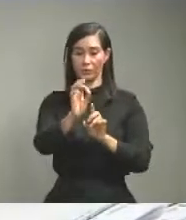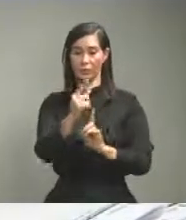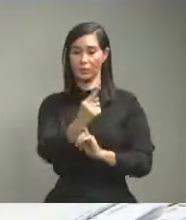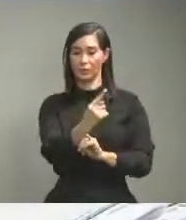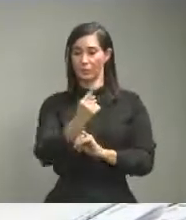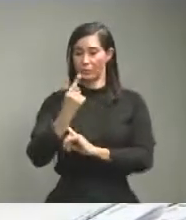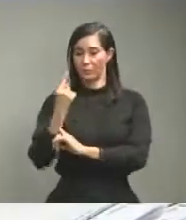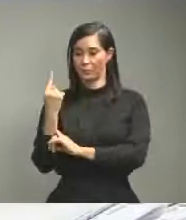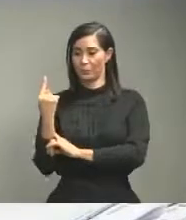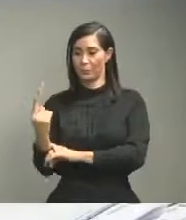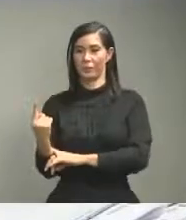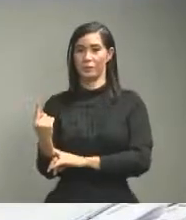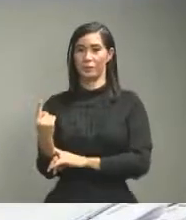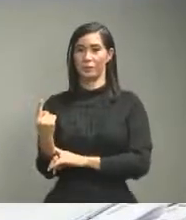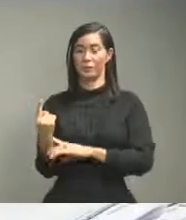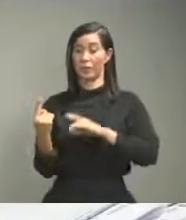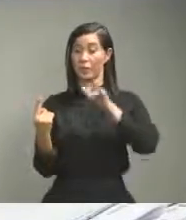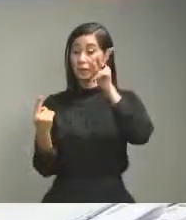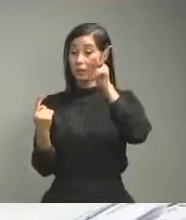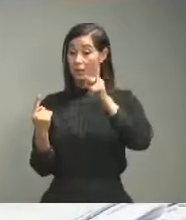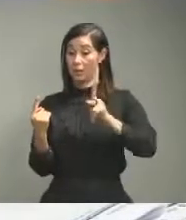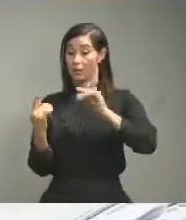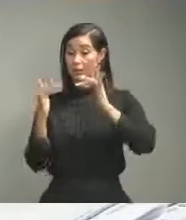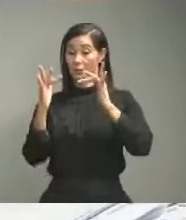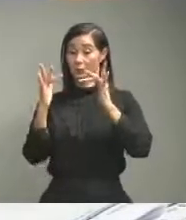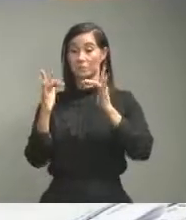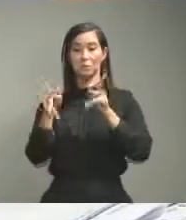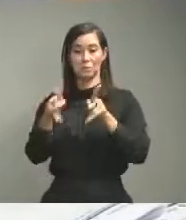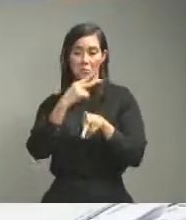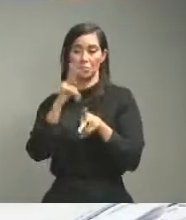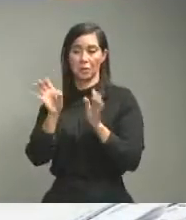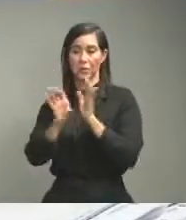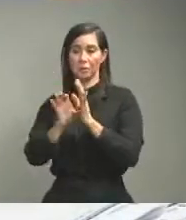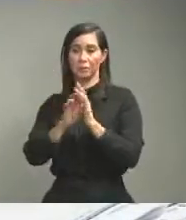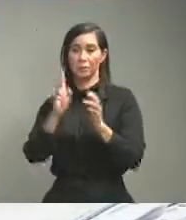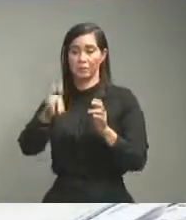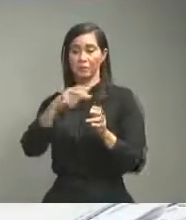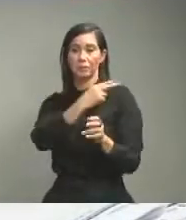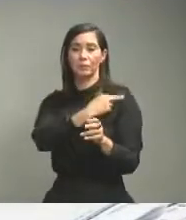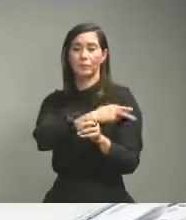y en los casos que necesite hospitalización pues se lleva al hospital